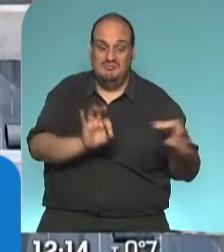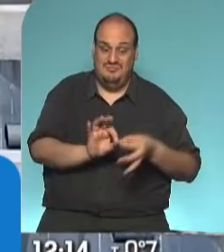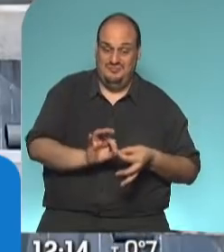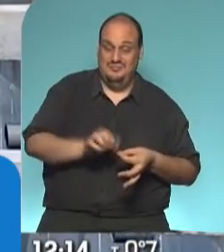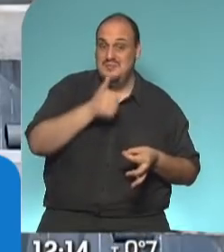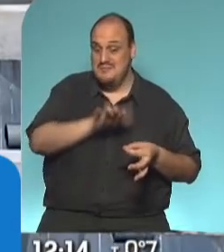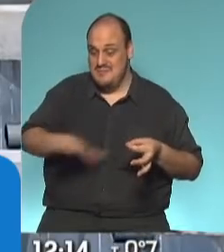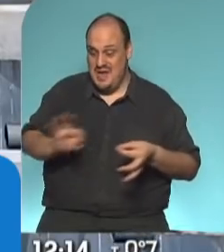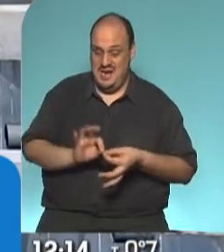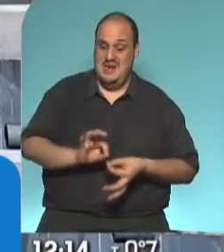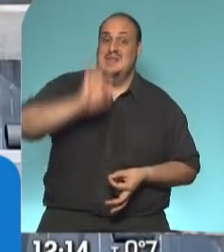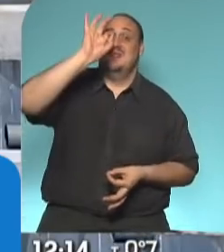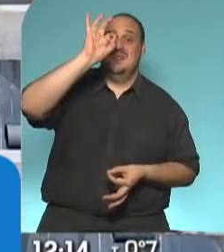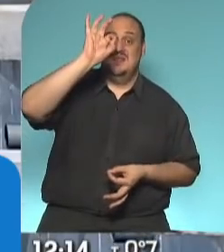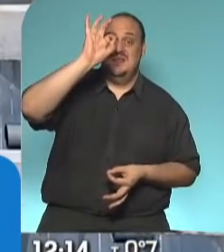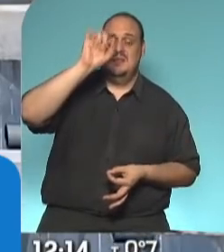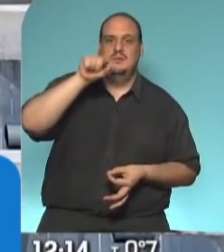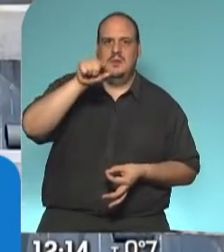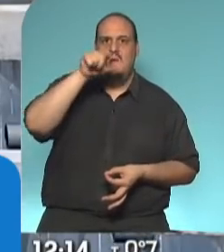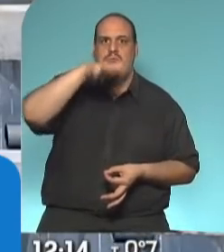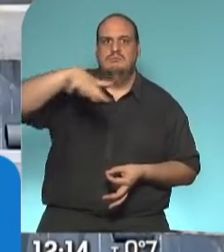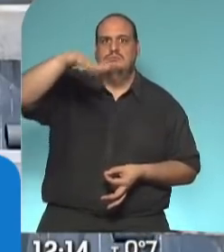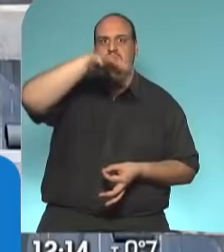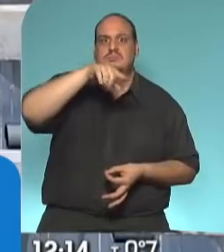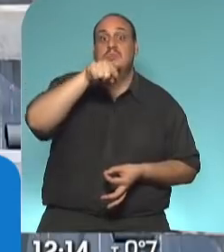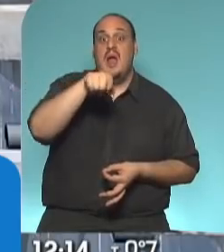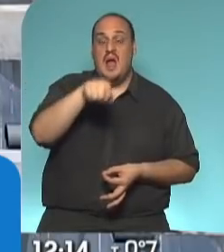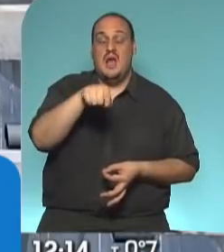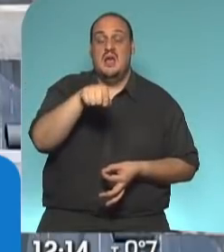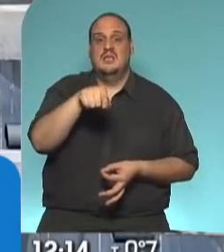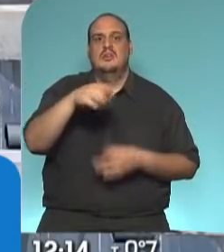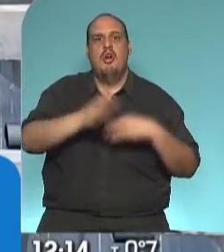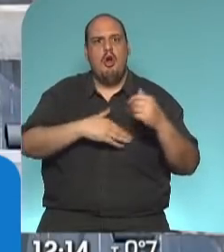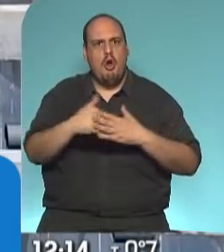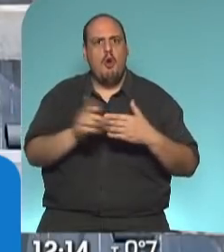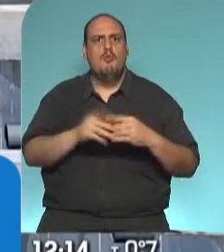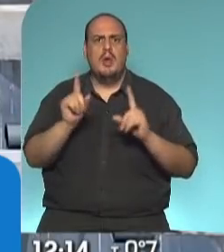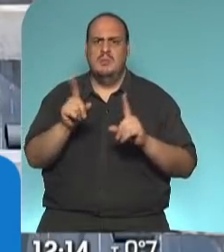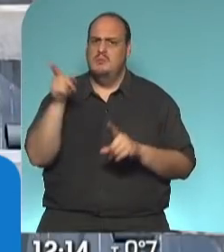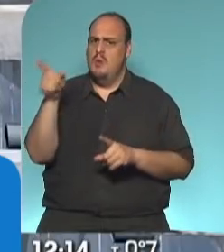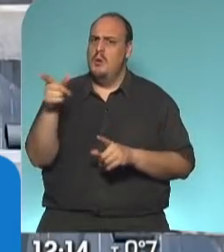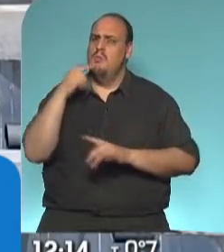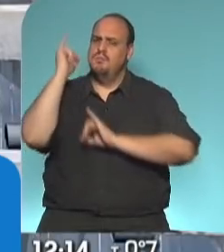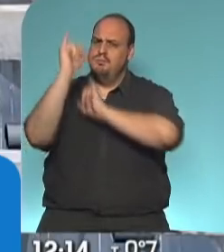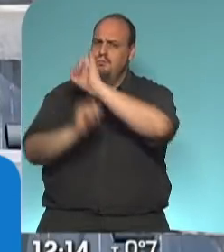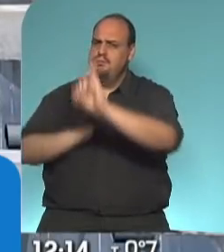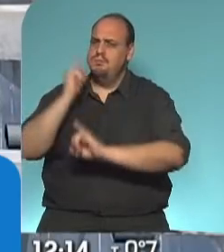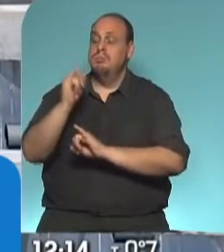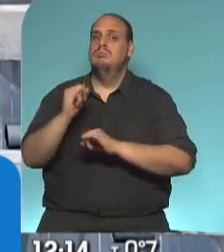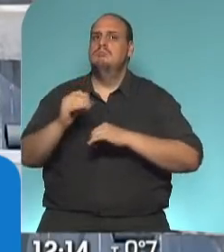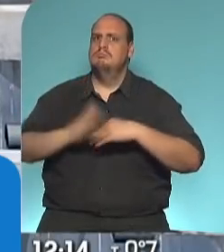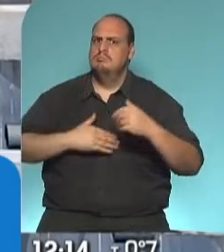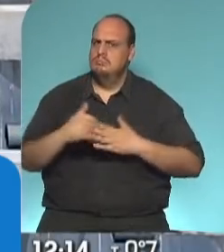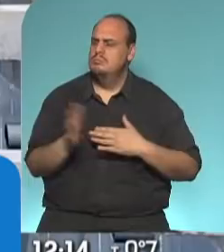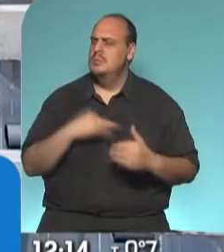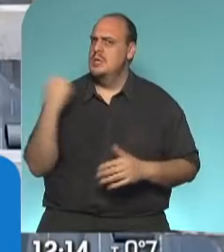sobre el nivel del mar, donde se está llevando adelante una obra, como bien decías, Gabriel, muy importante